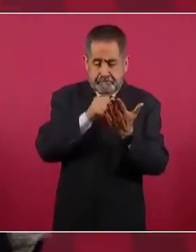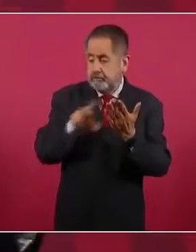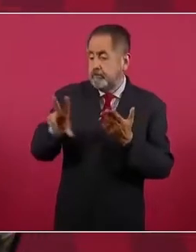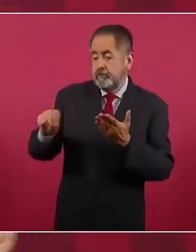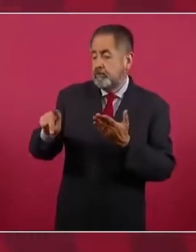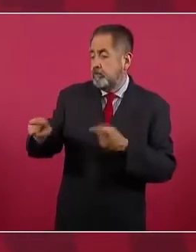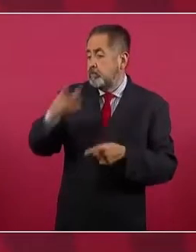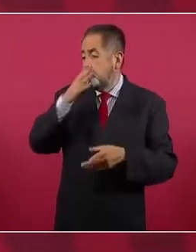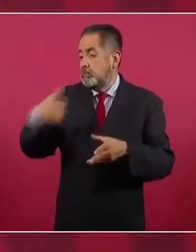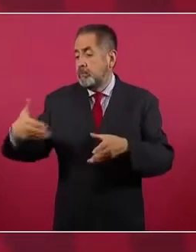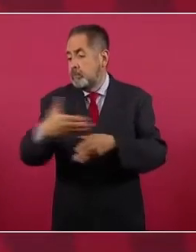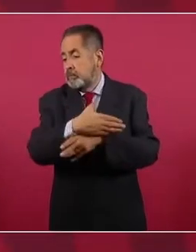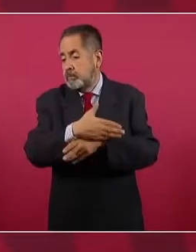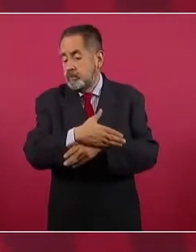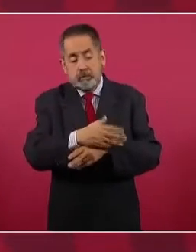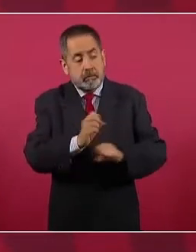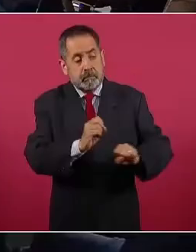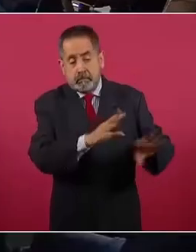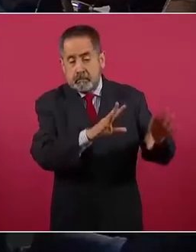permitía.